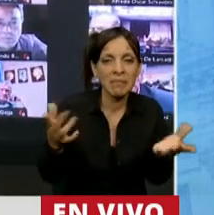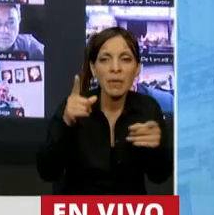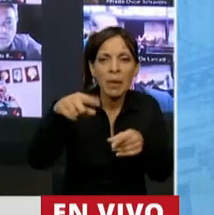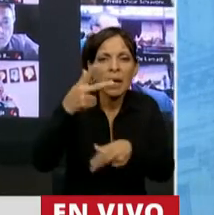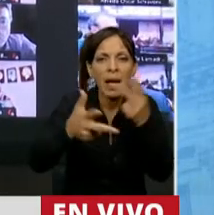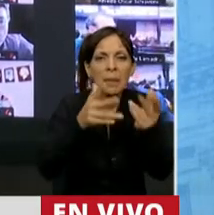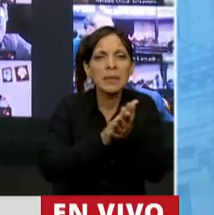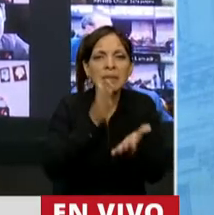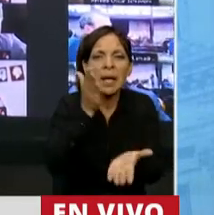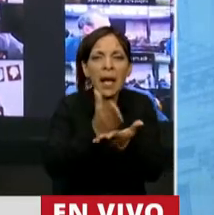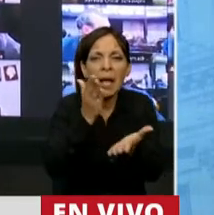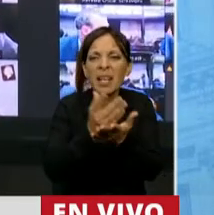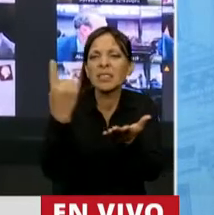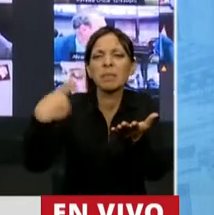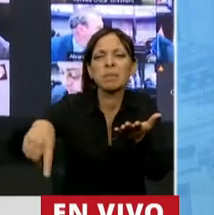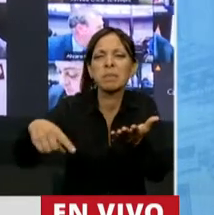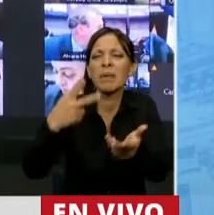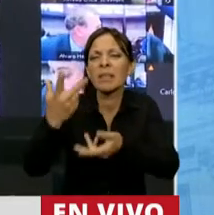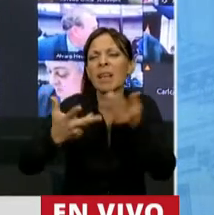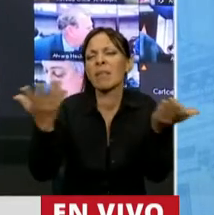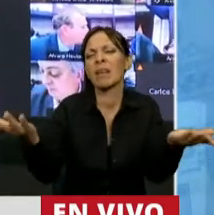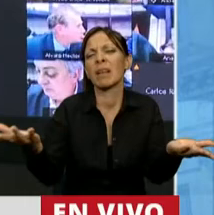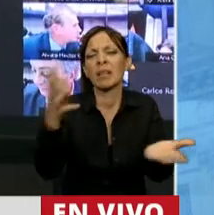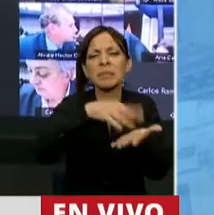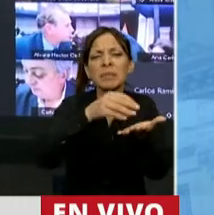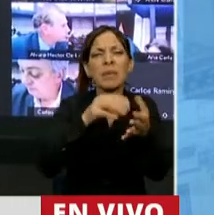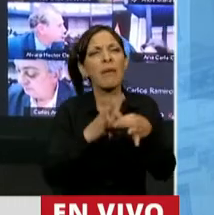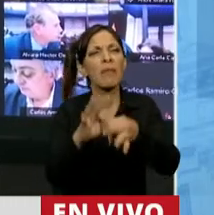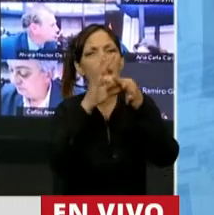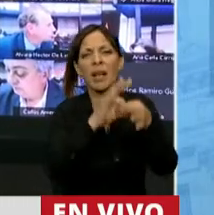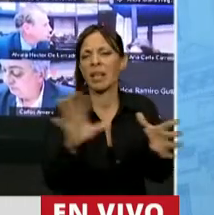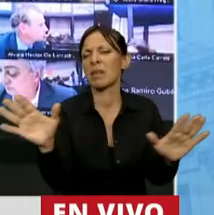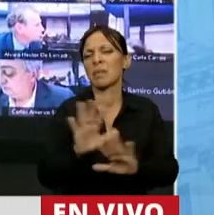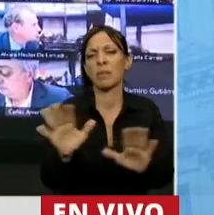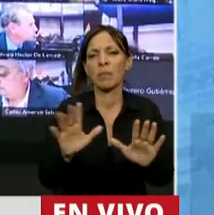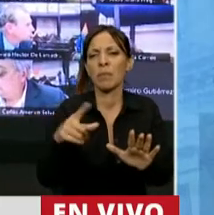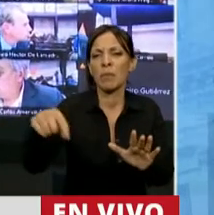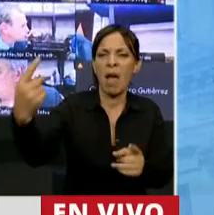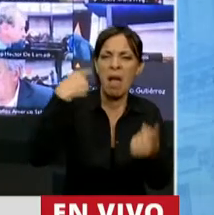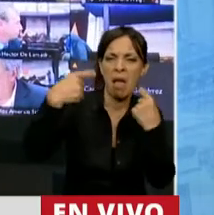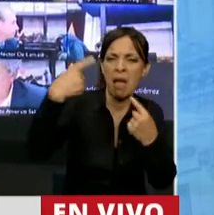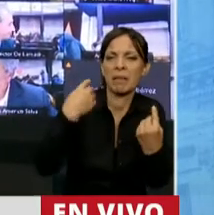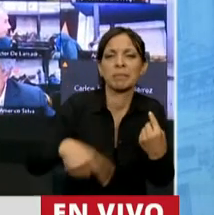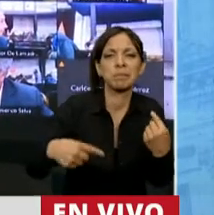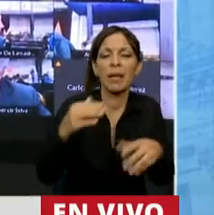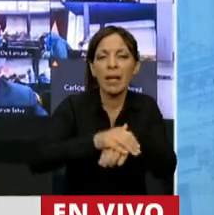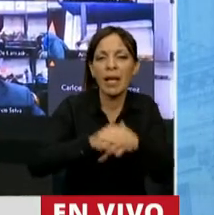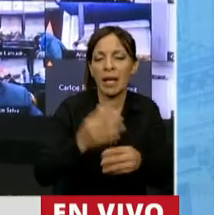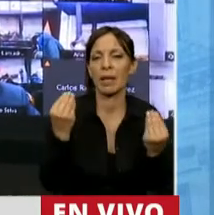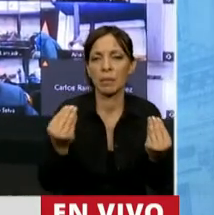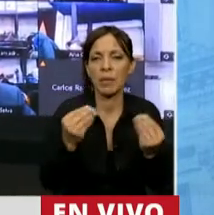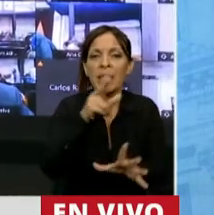hablan de derechos y hablan de territorio y hablan de federalismo, endilgándonos, ¿qué responsabilidades?